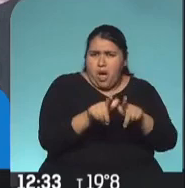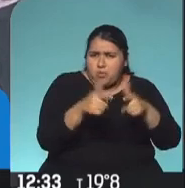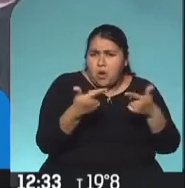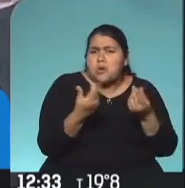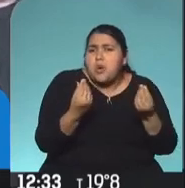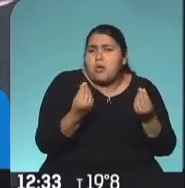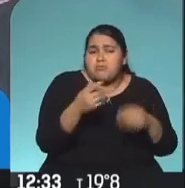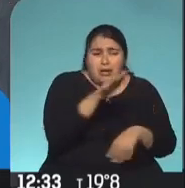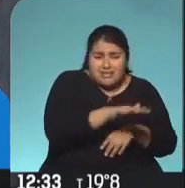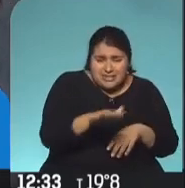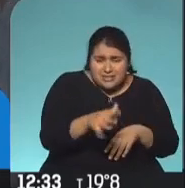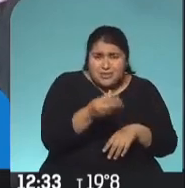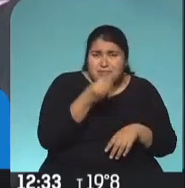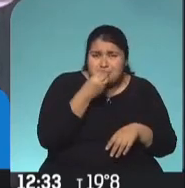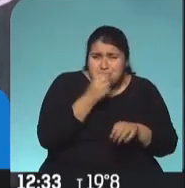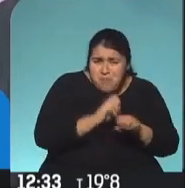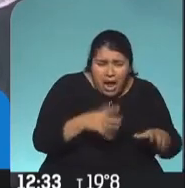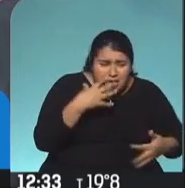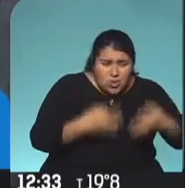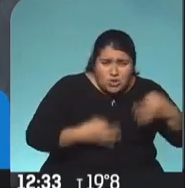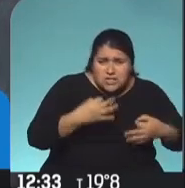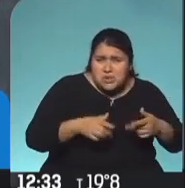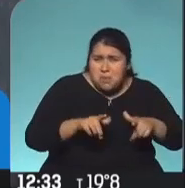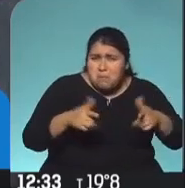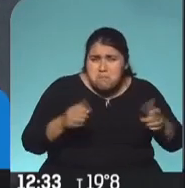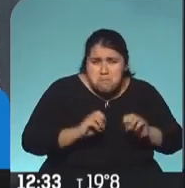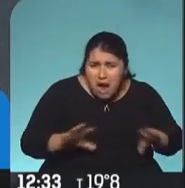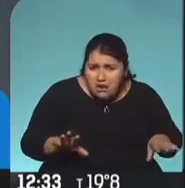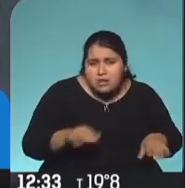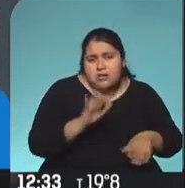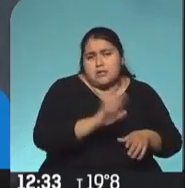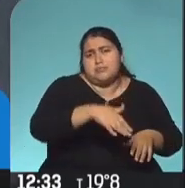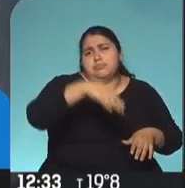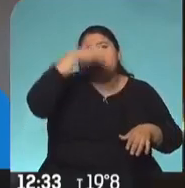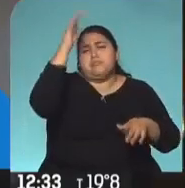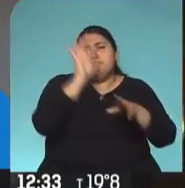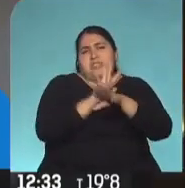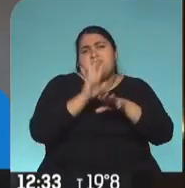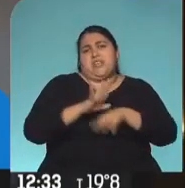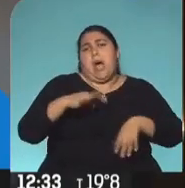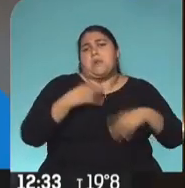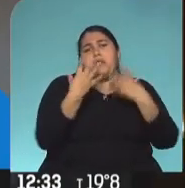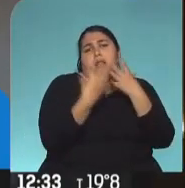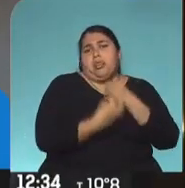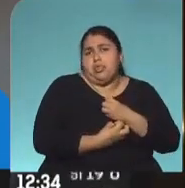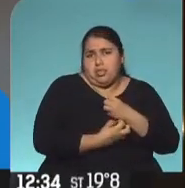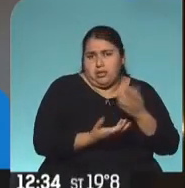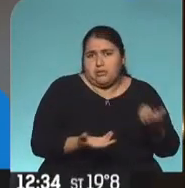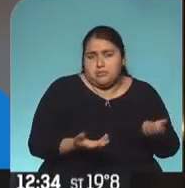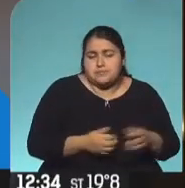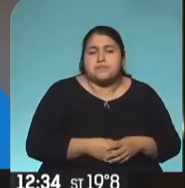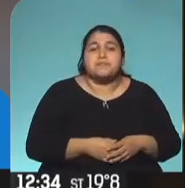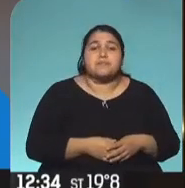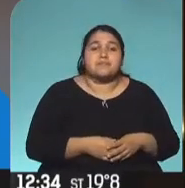Porque un niño mal nutrido ya es un adulto que tiene la vida prácticamente arruinada. Sí, sí. Y después de